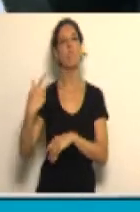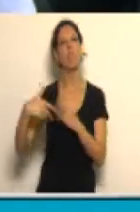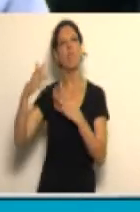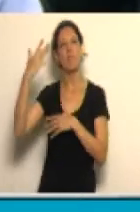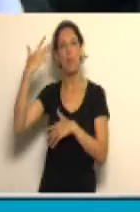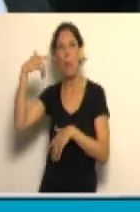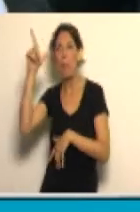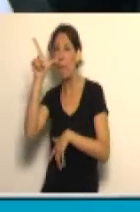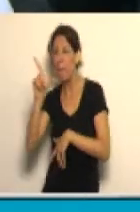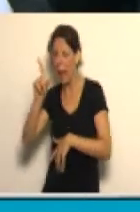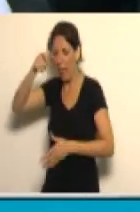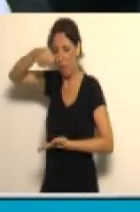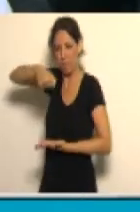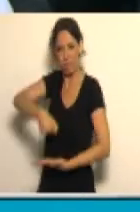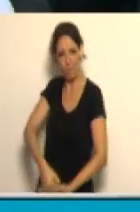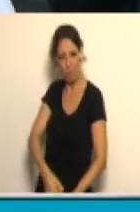fin del mundo,